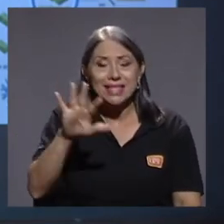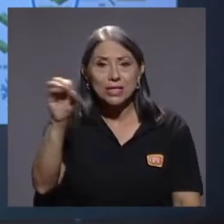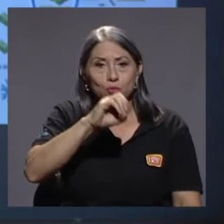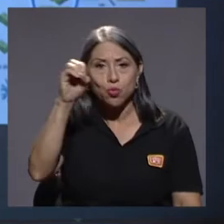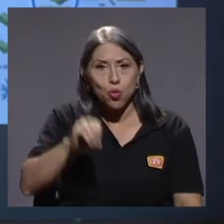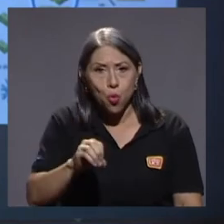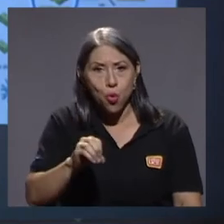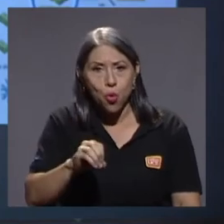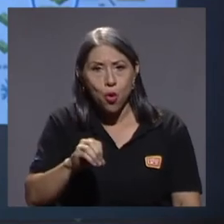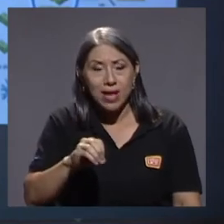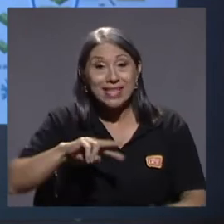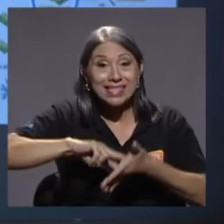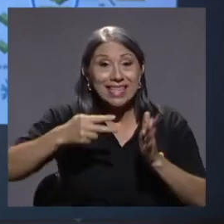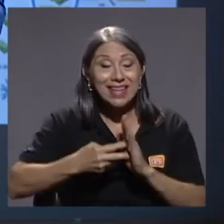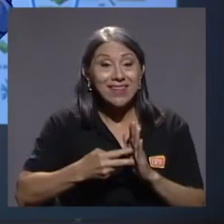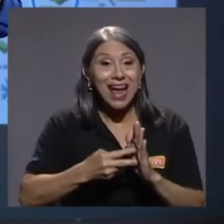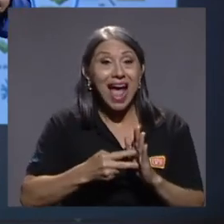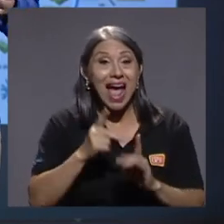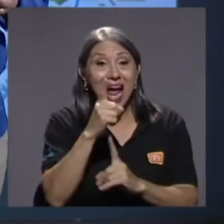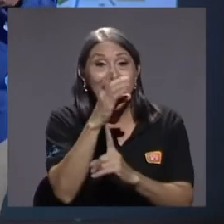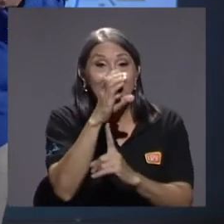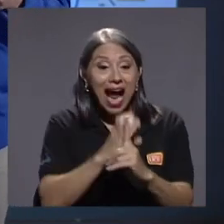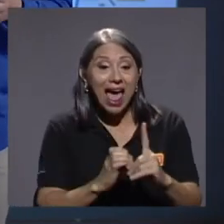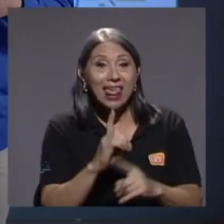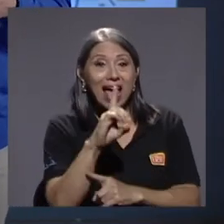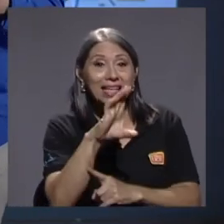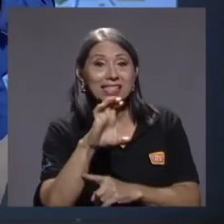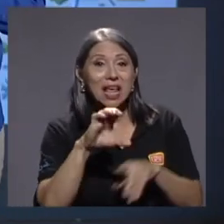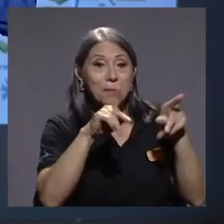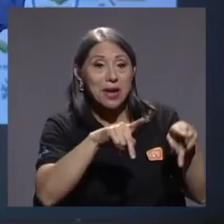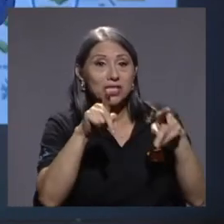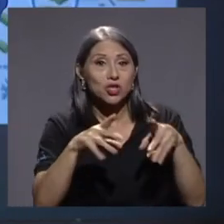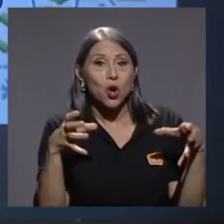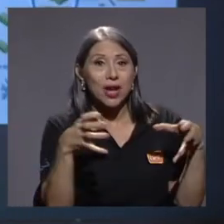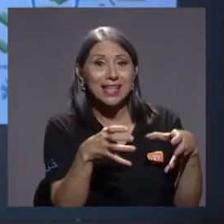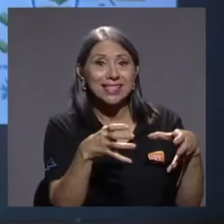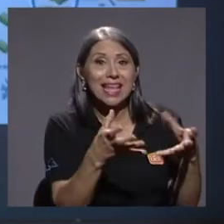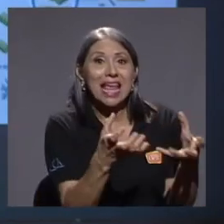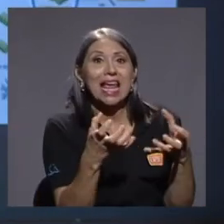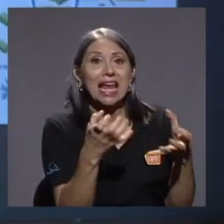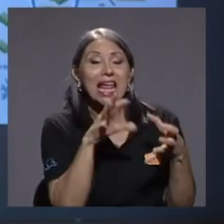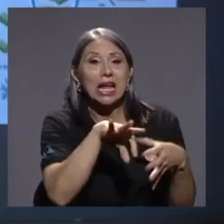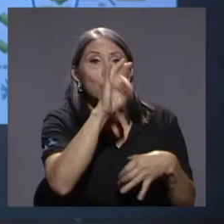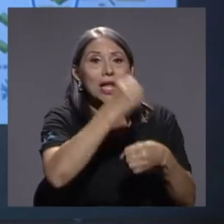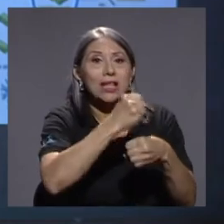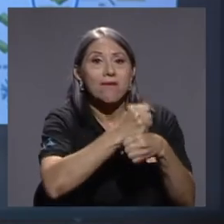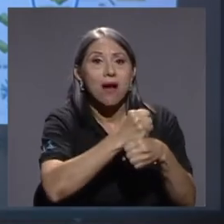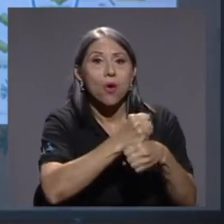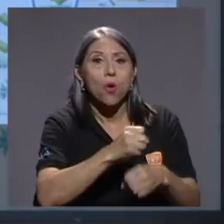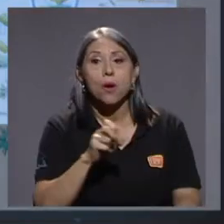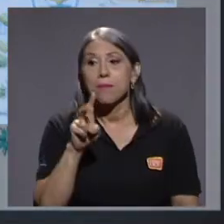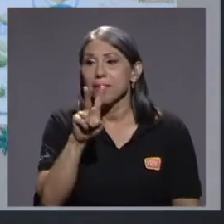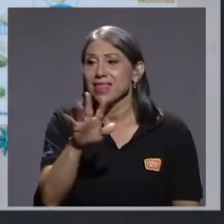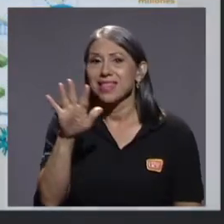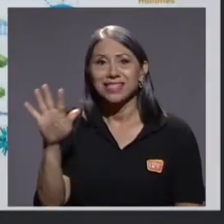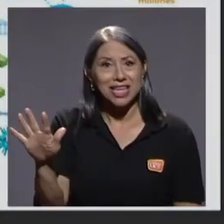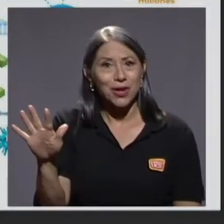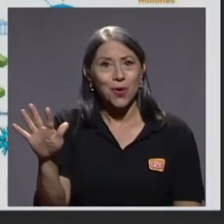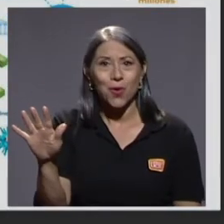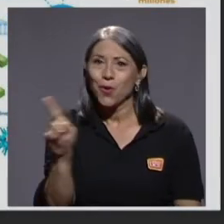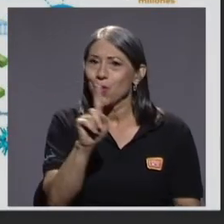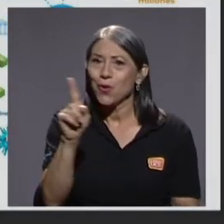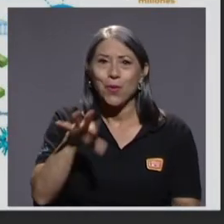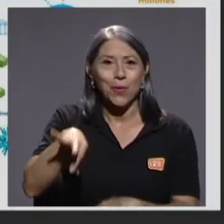es decir, de cada 100 personas que querían conseguir trabajo, 25 no lo hacían. Ese es un costo. El